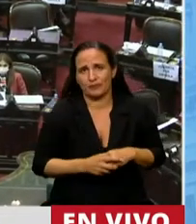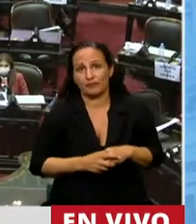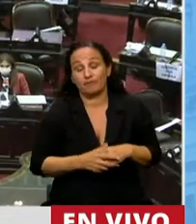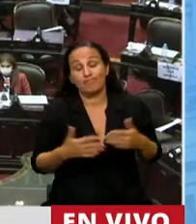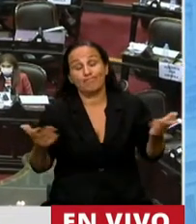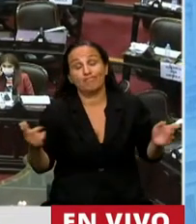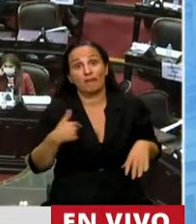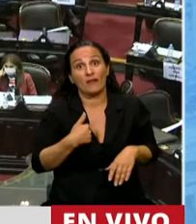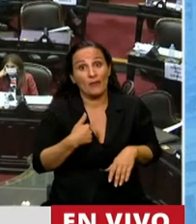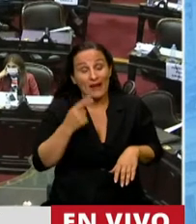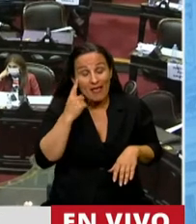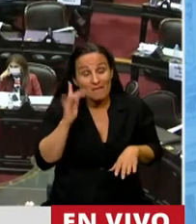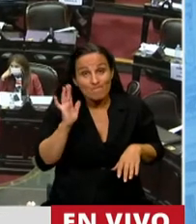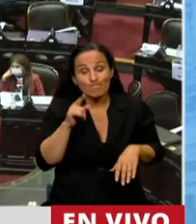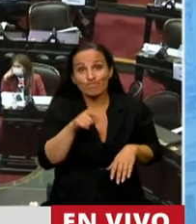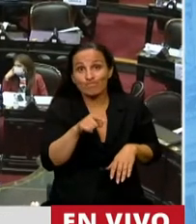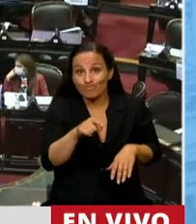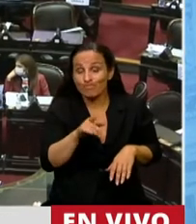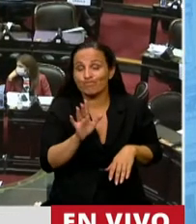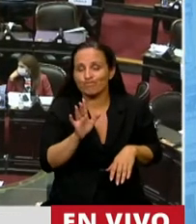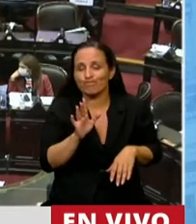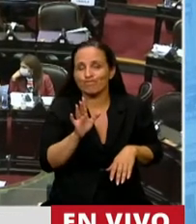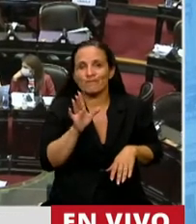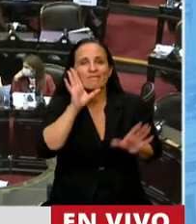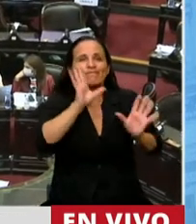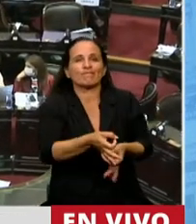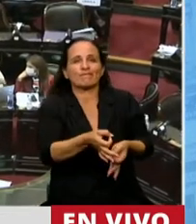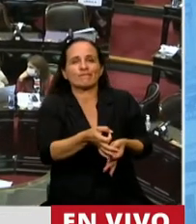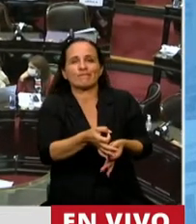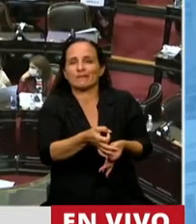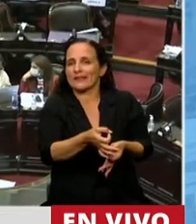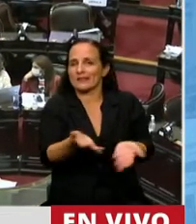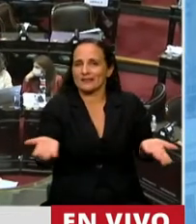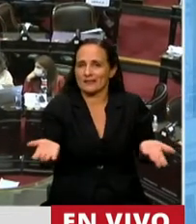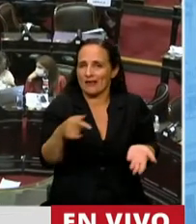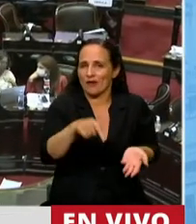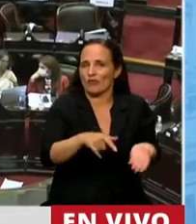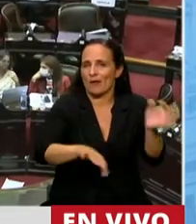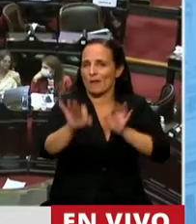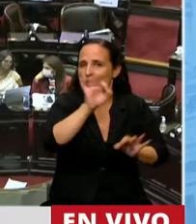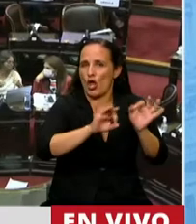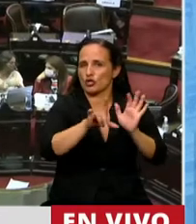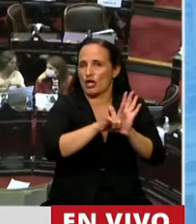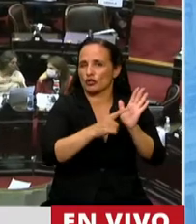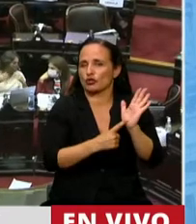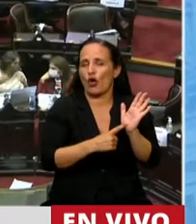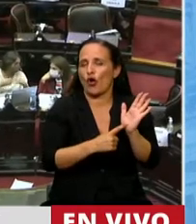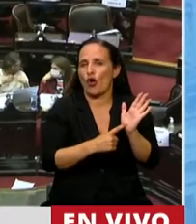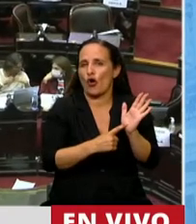deja claro lo que decía recién con respecto a que este proyecto plantea